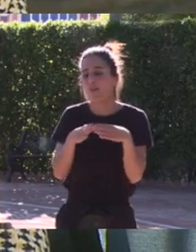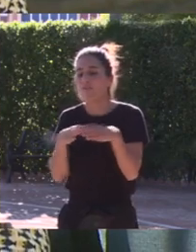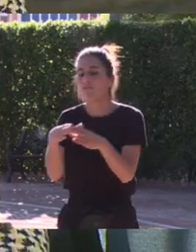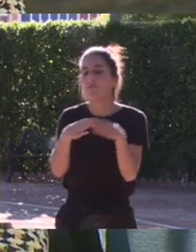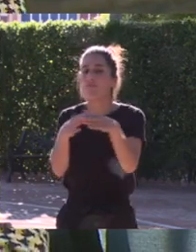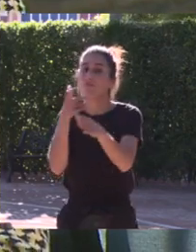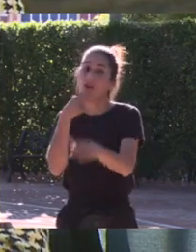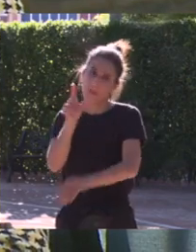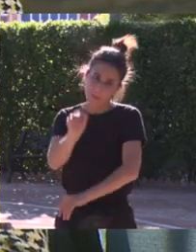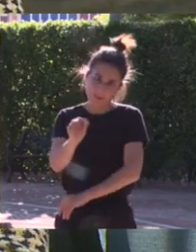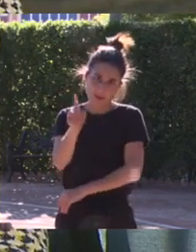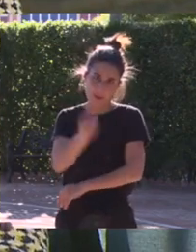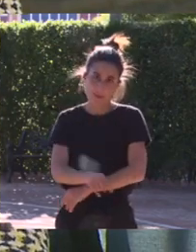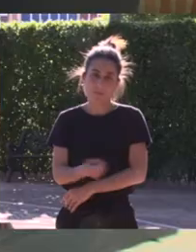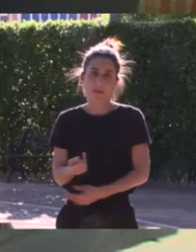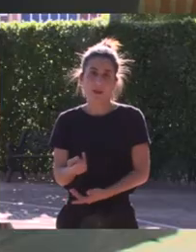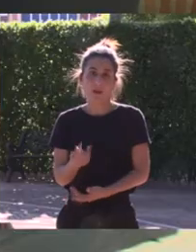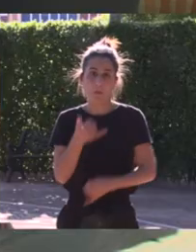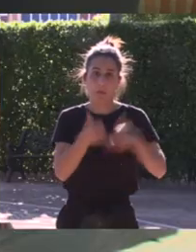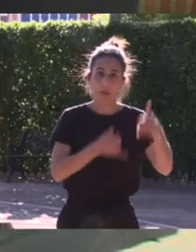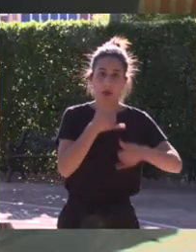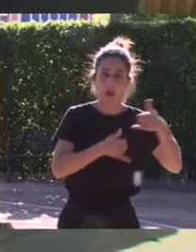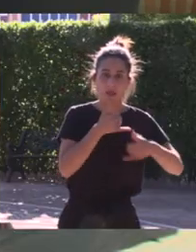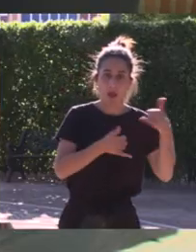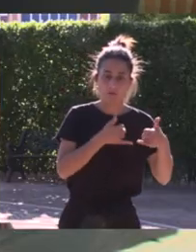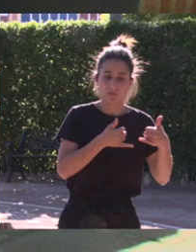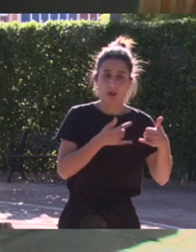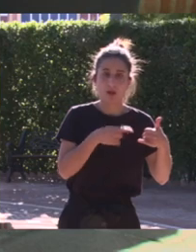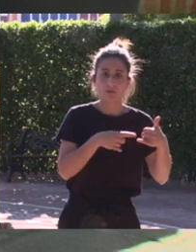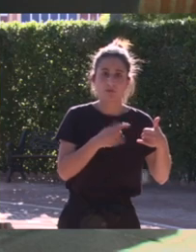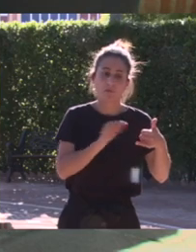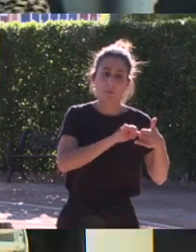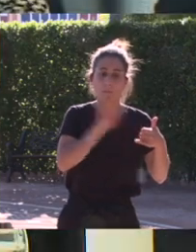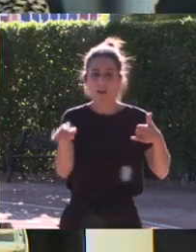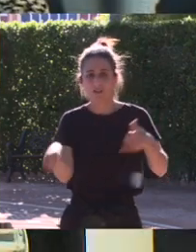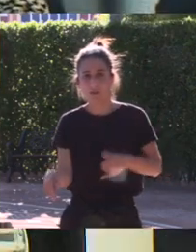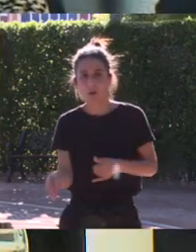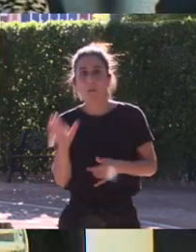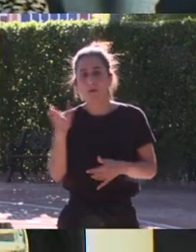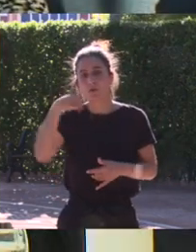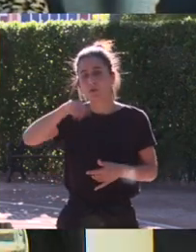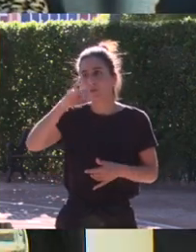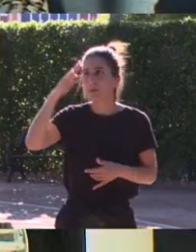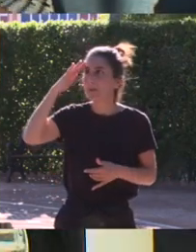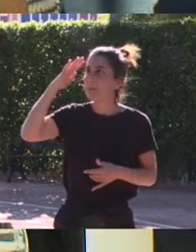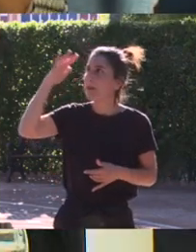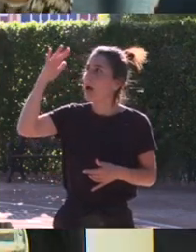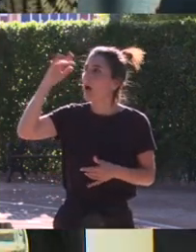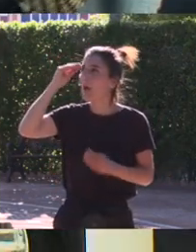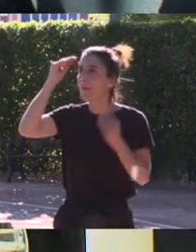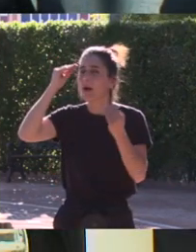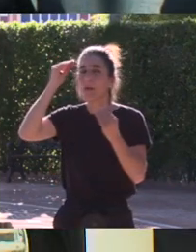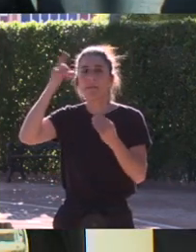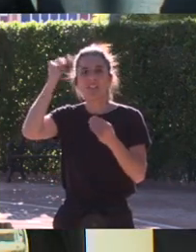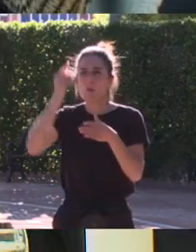es más barato cuesta menos que una bicicleta sin embargo esa imagen no la tenemos tenemos la imagen de que la vela